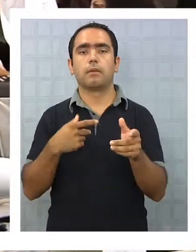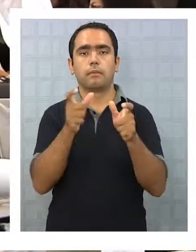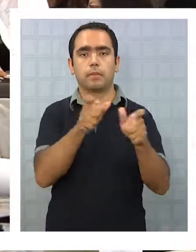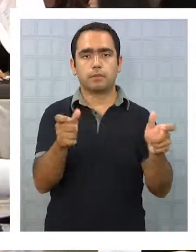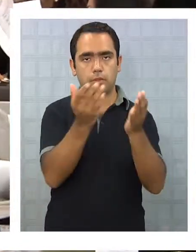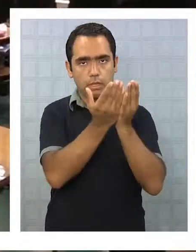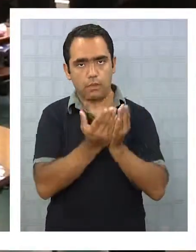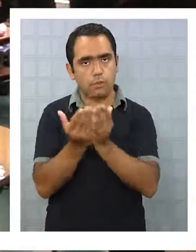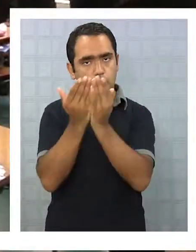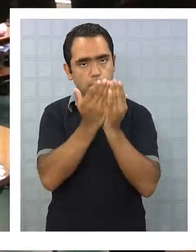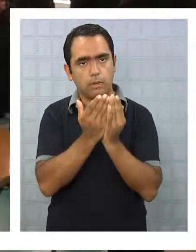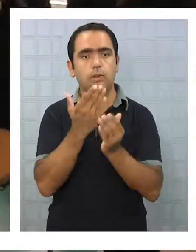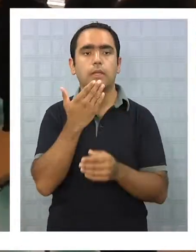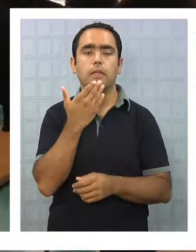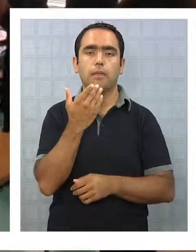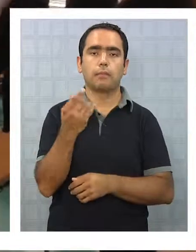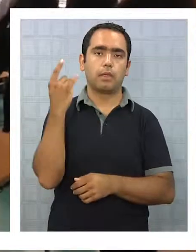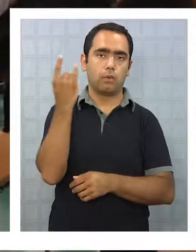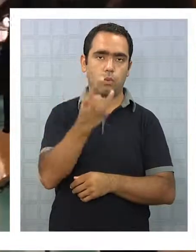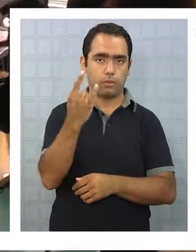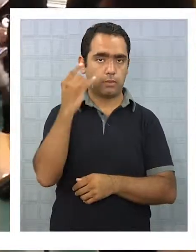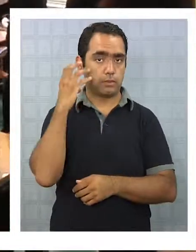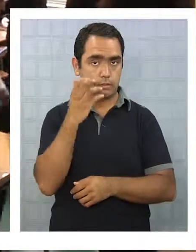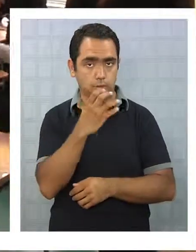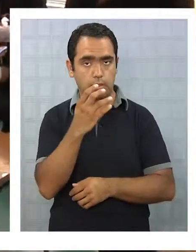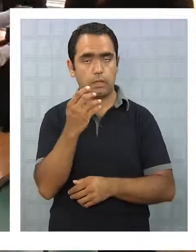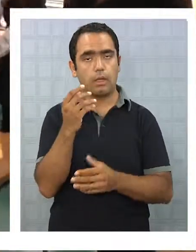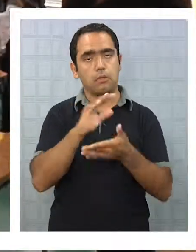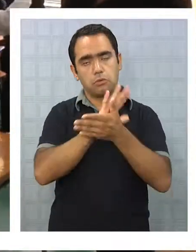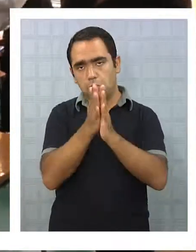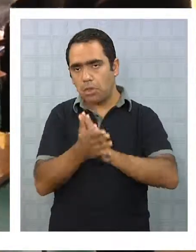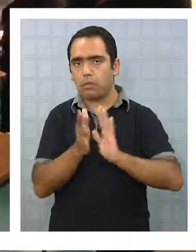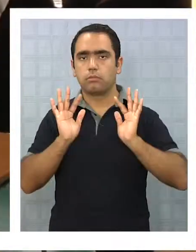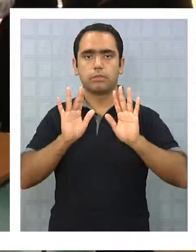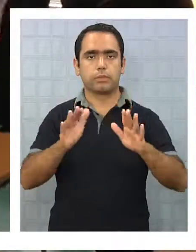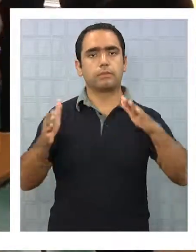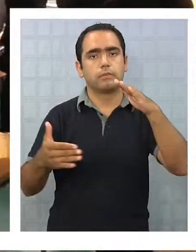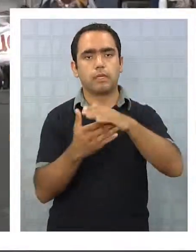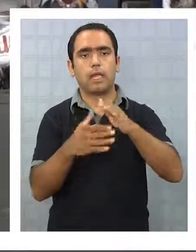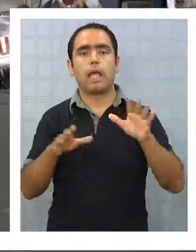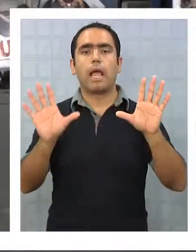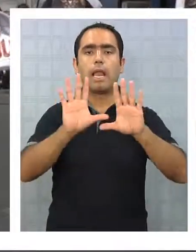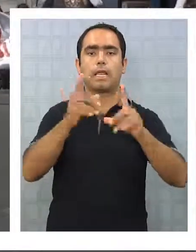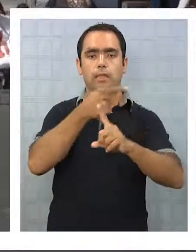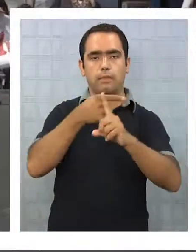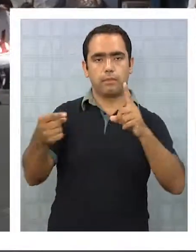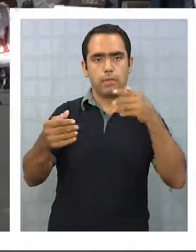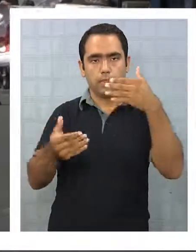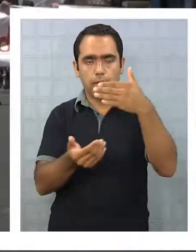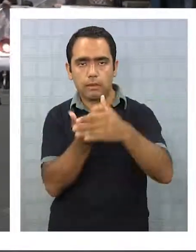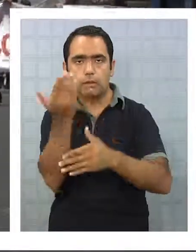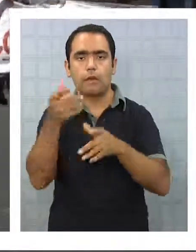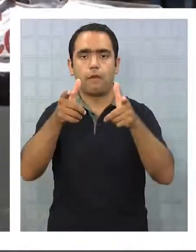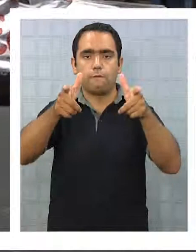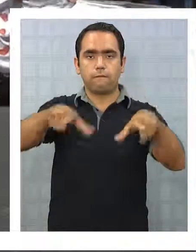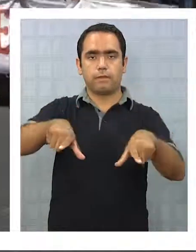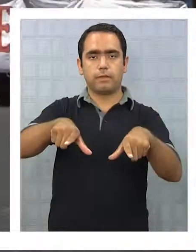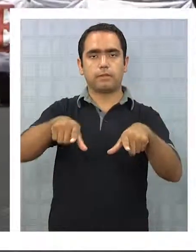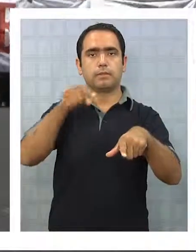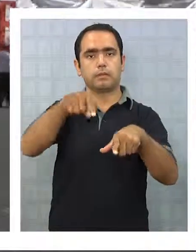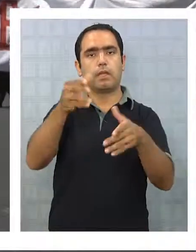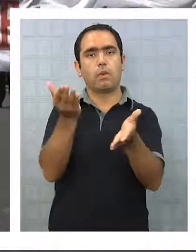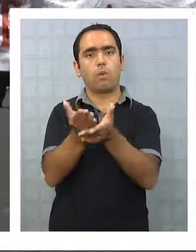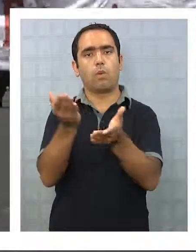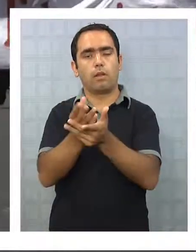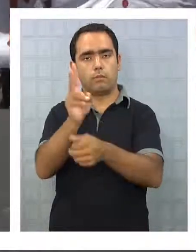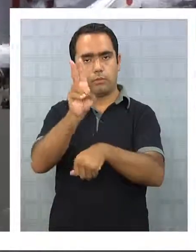secundarios y universitarios. La convocatoria en Iquique es a las 10.30 horas en las oficinas de la sede del Colegio